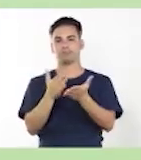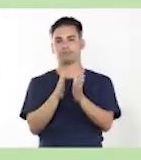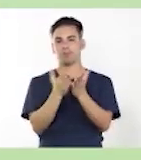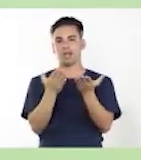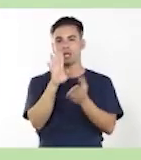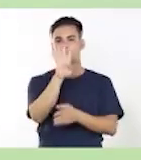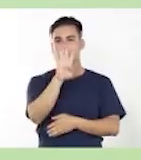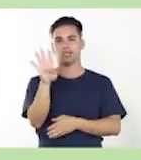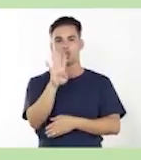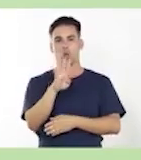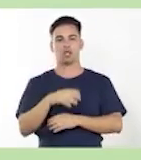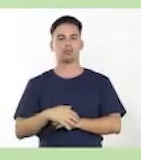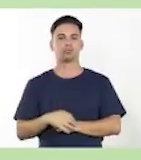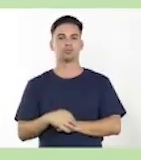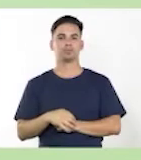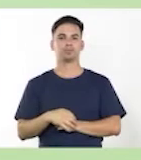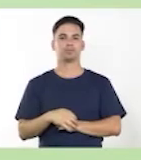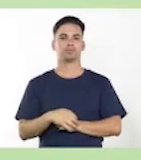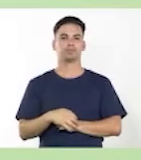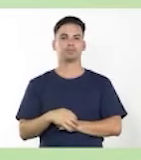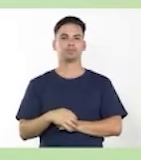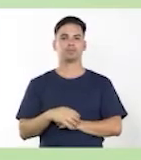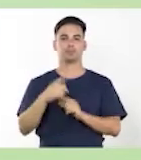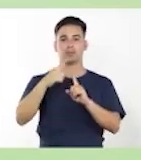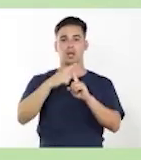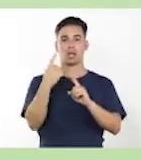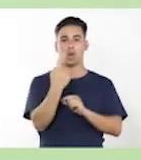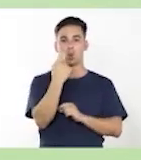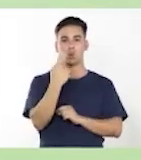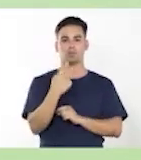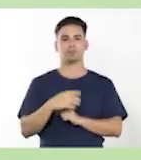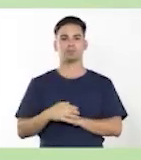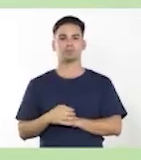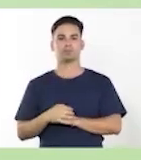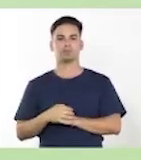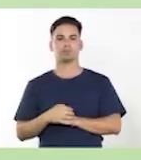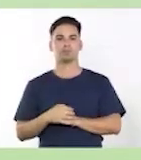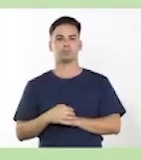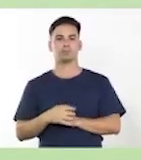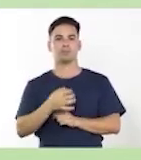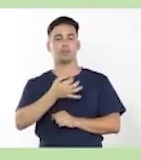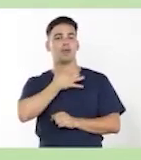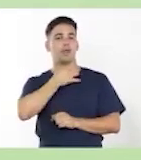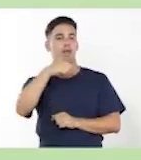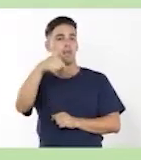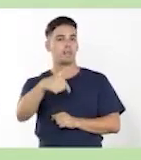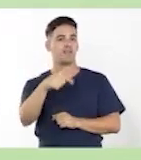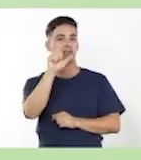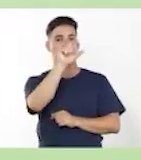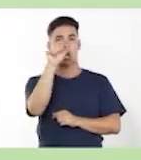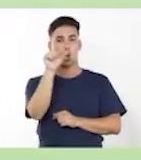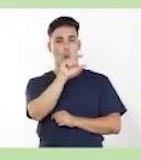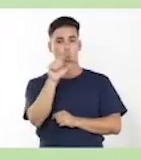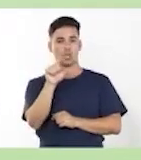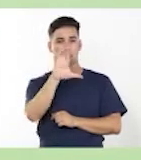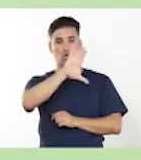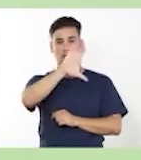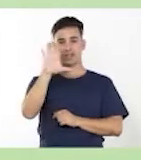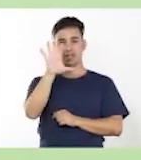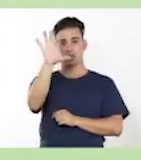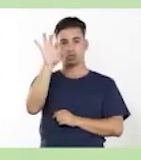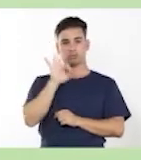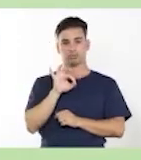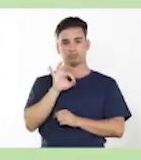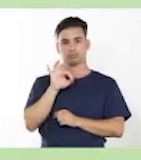El ejercicio número 1 dice, ejemplifica con oraciones extraídas del texto las